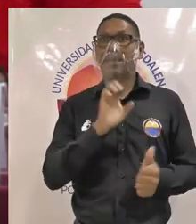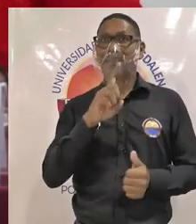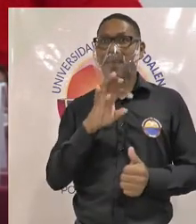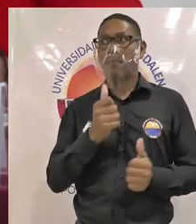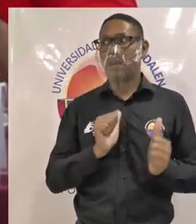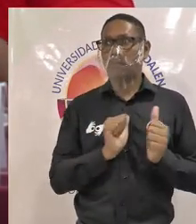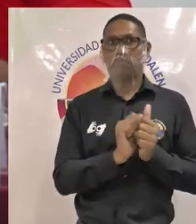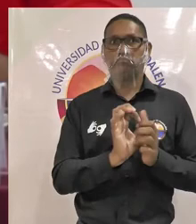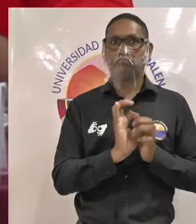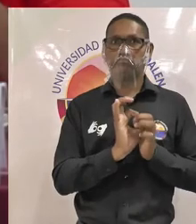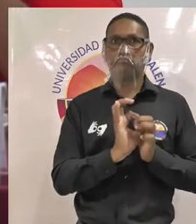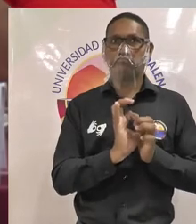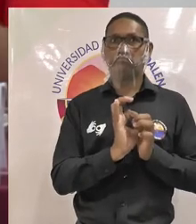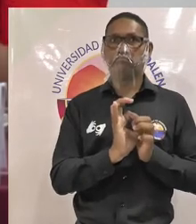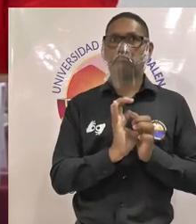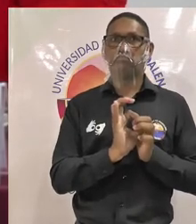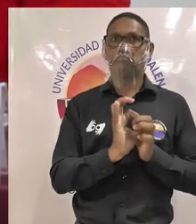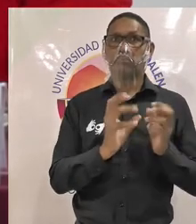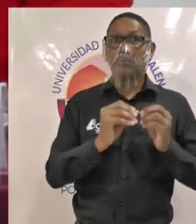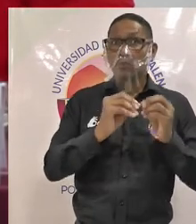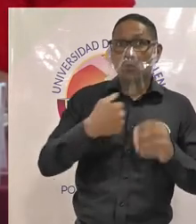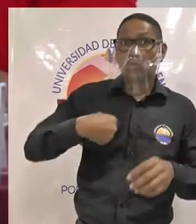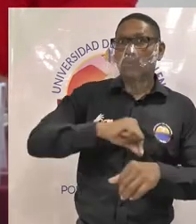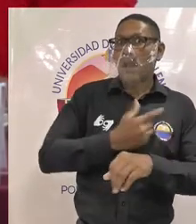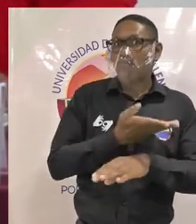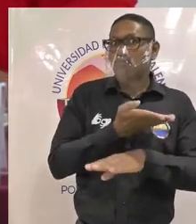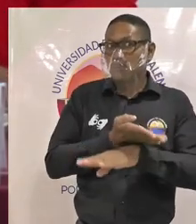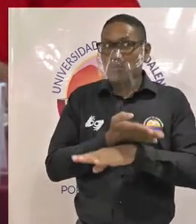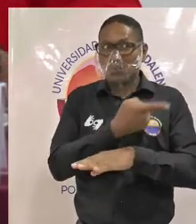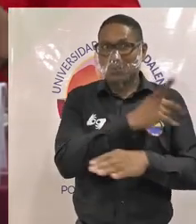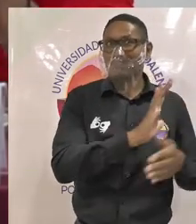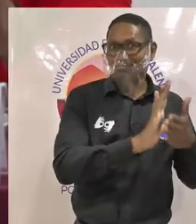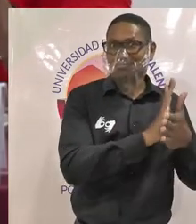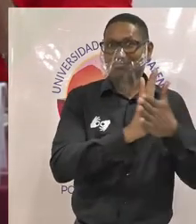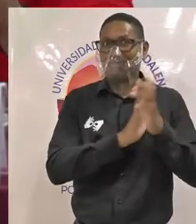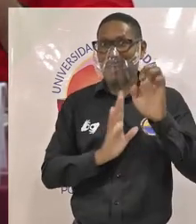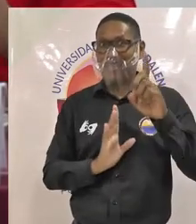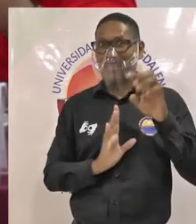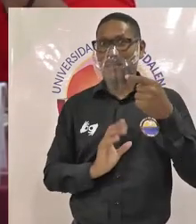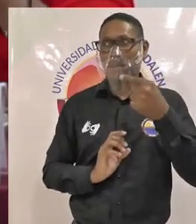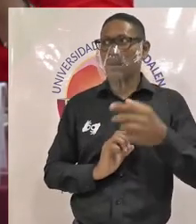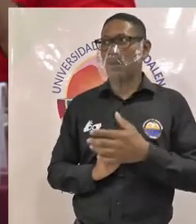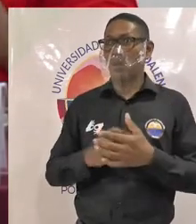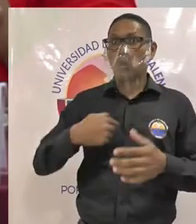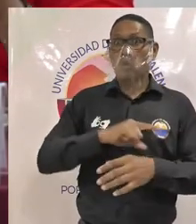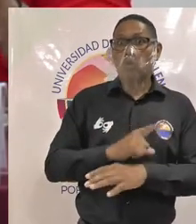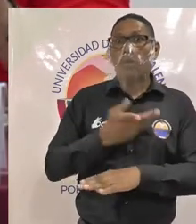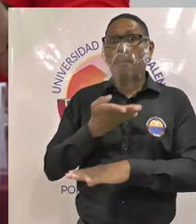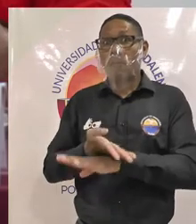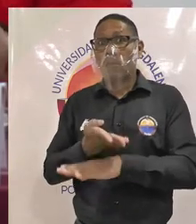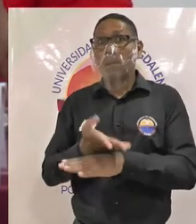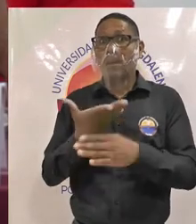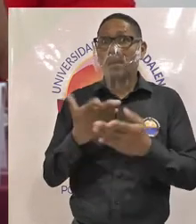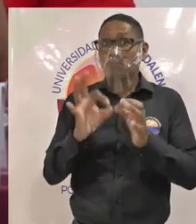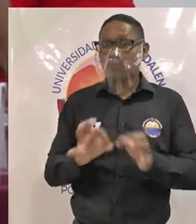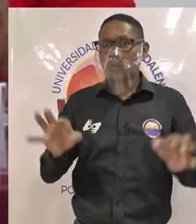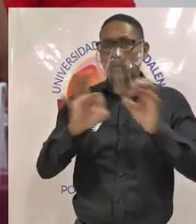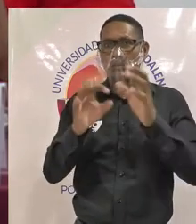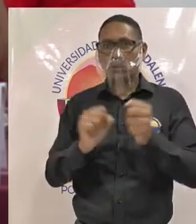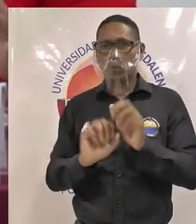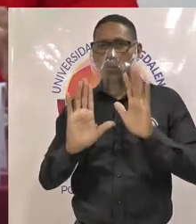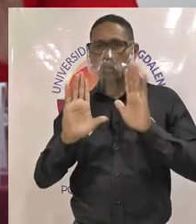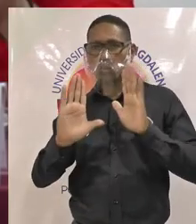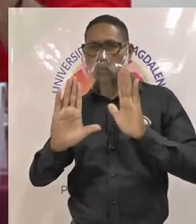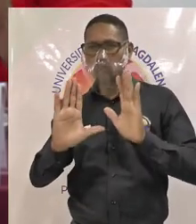Sarmiento y aparte de estas propuestas que ya presentó Edilmer tenemos una propuesta que creemos que contribuye al eje de calidad de la